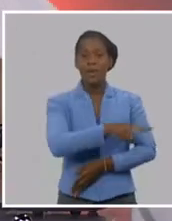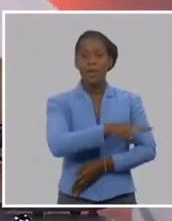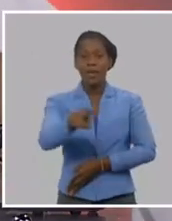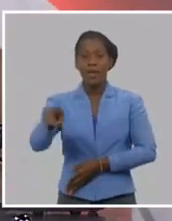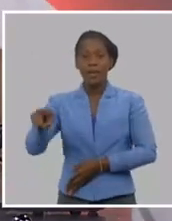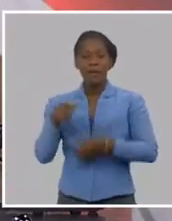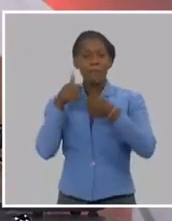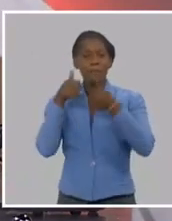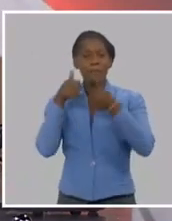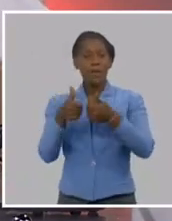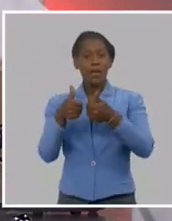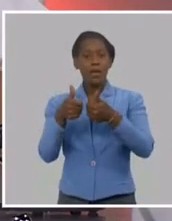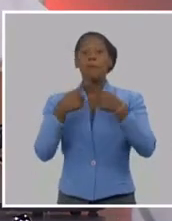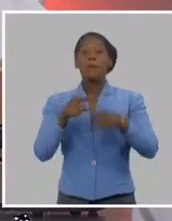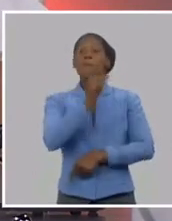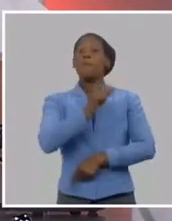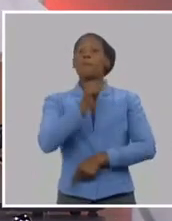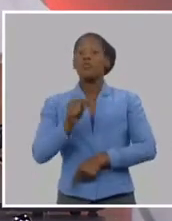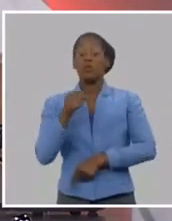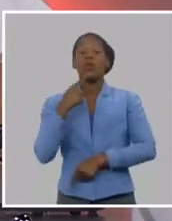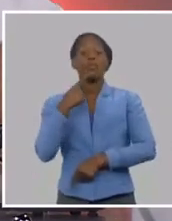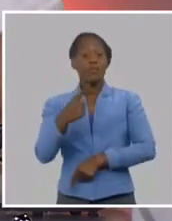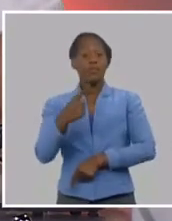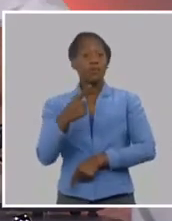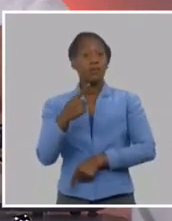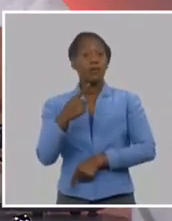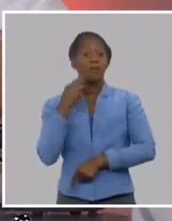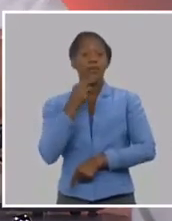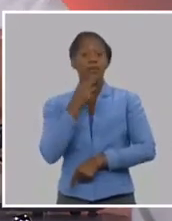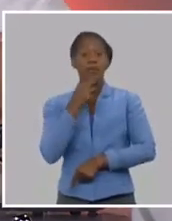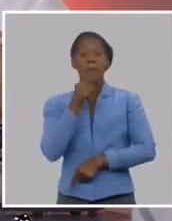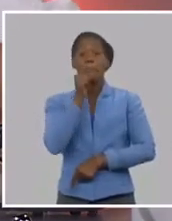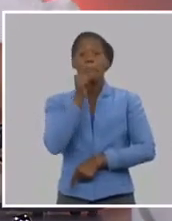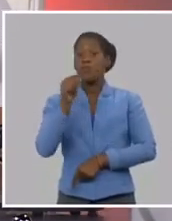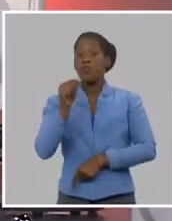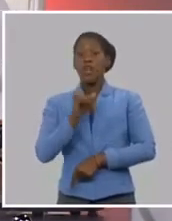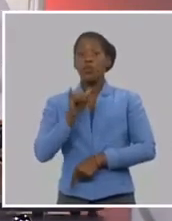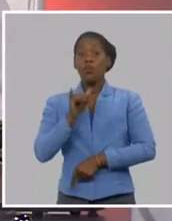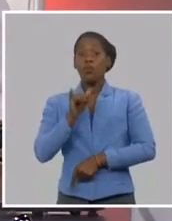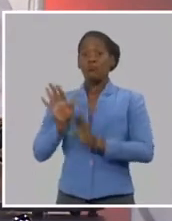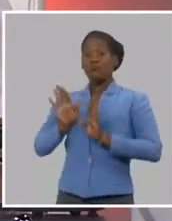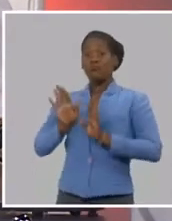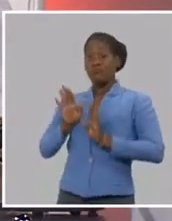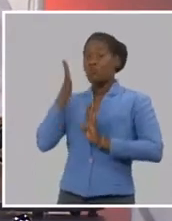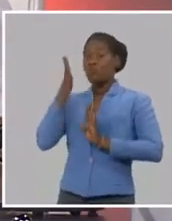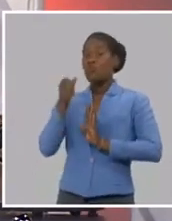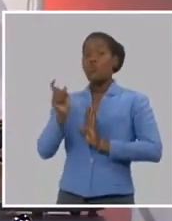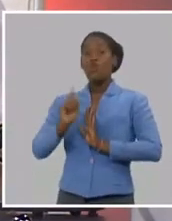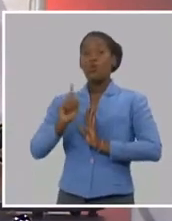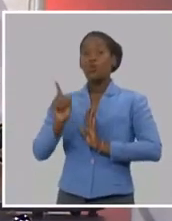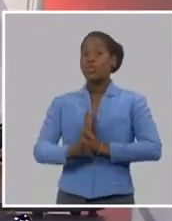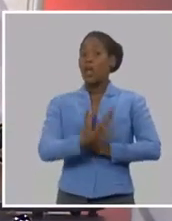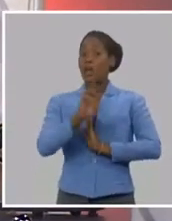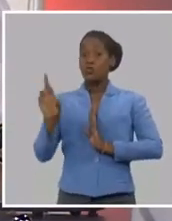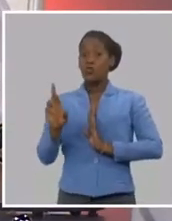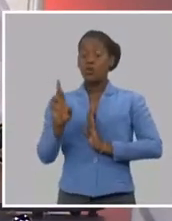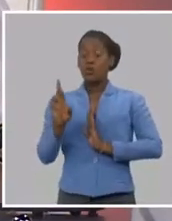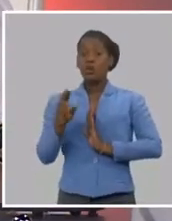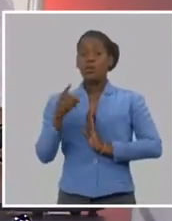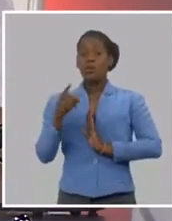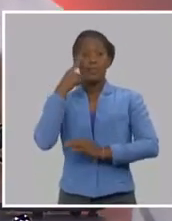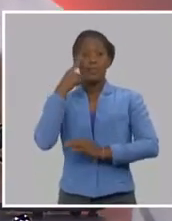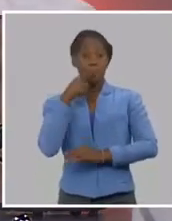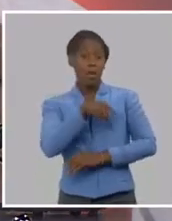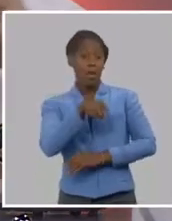los que se excluyan, no yo los voy a excluir yo, ellos se van a excluir, por arrogancia de señorío,